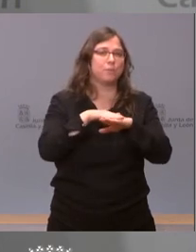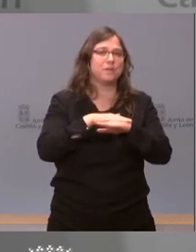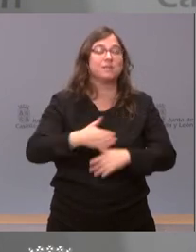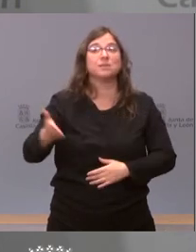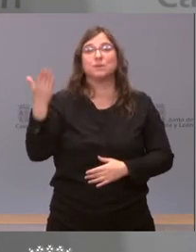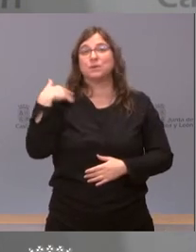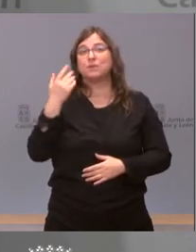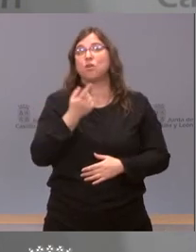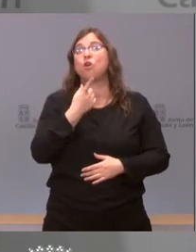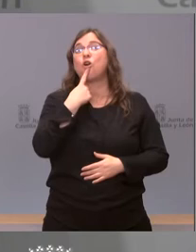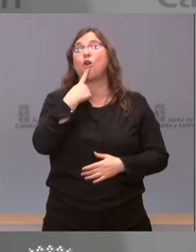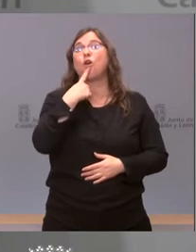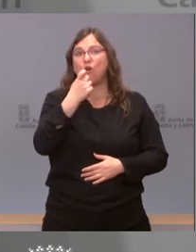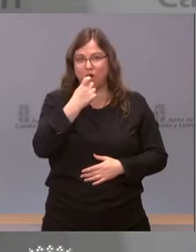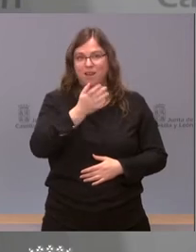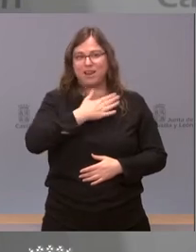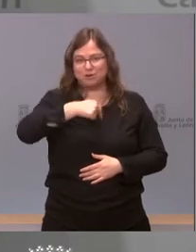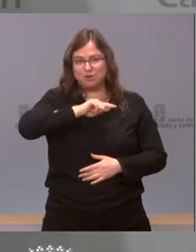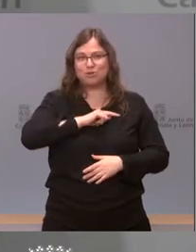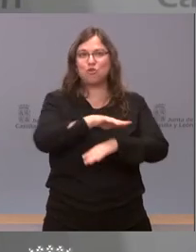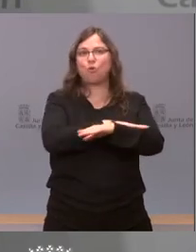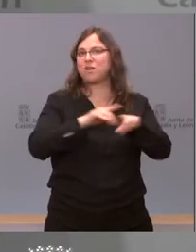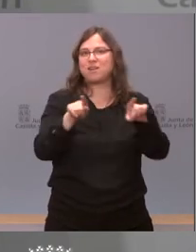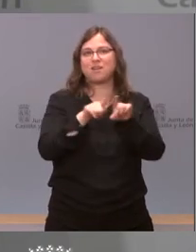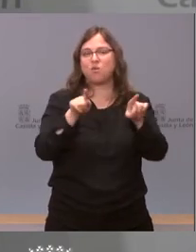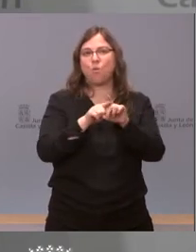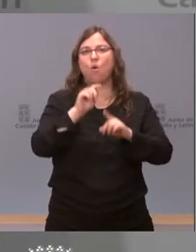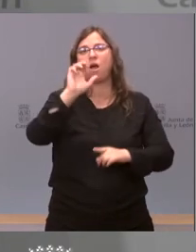tener una gobernante como Ángela Merkel hoy lo reitero nuevamente